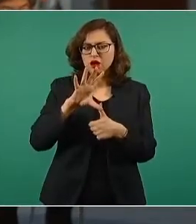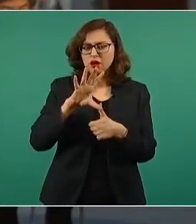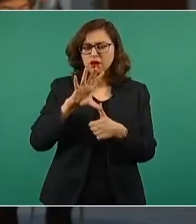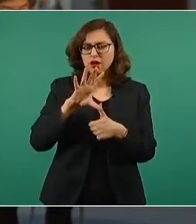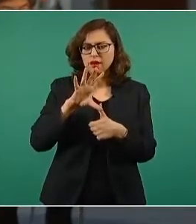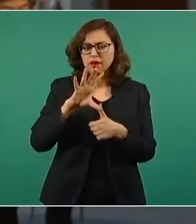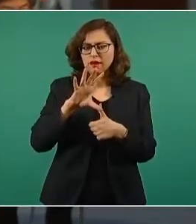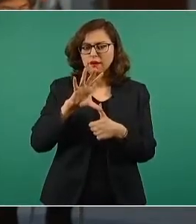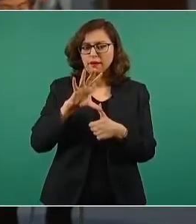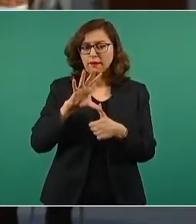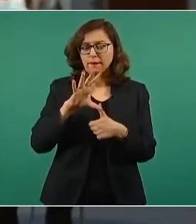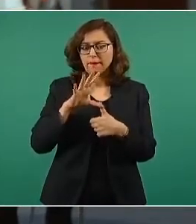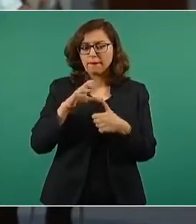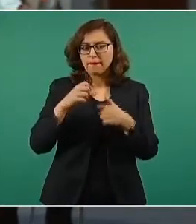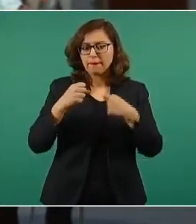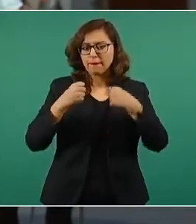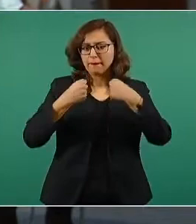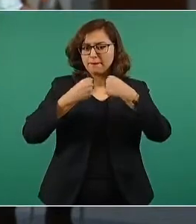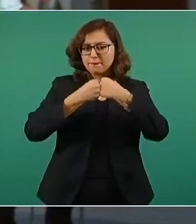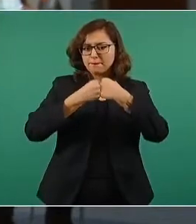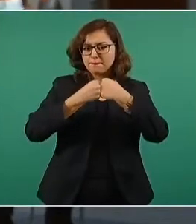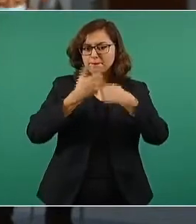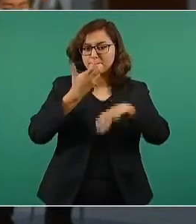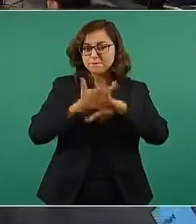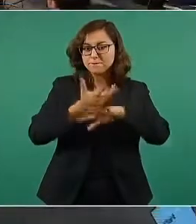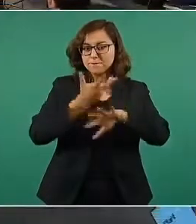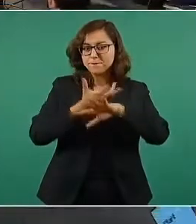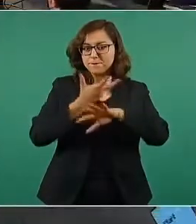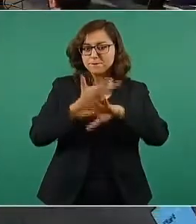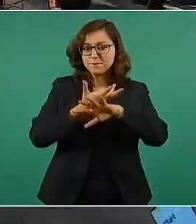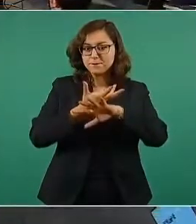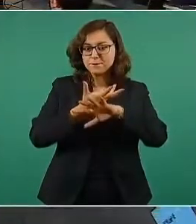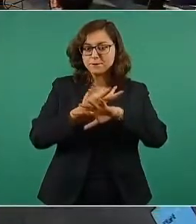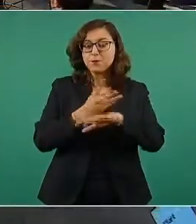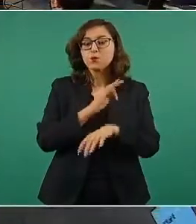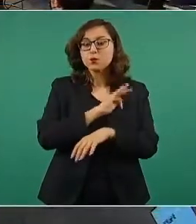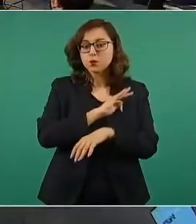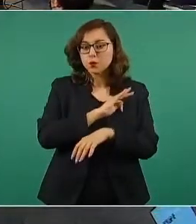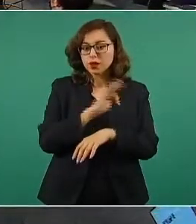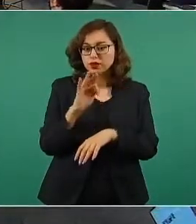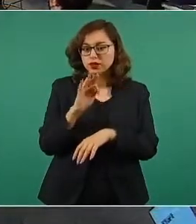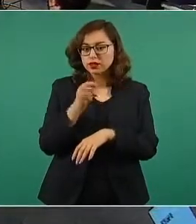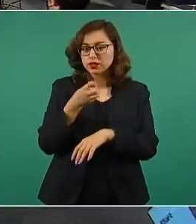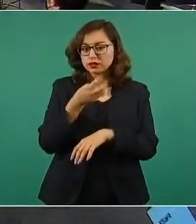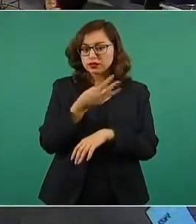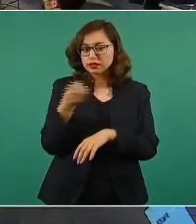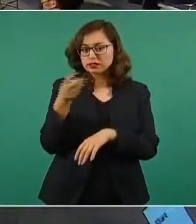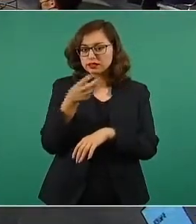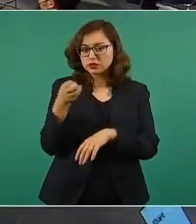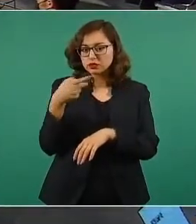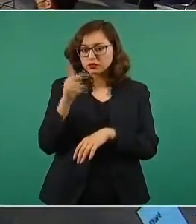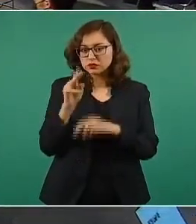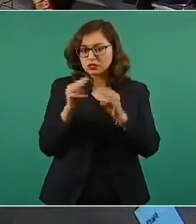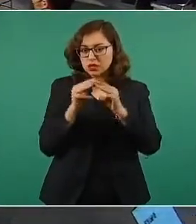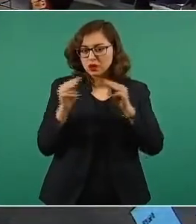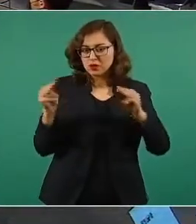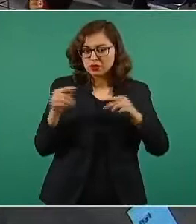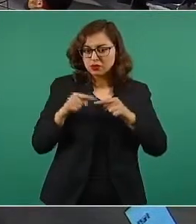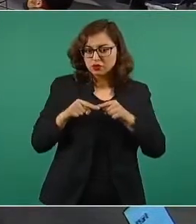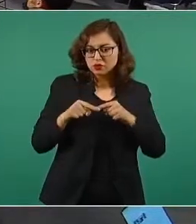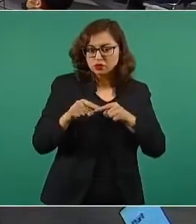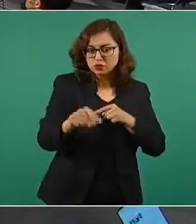como es frontera sonora con los Estados Unidos y se puede hasta 300 kilómetros, bien podría